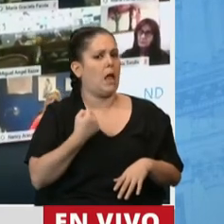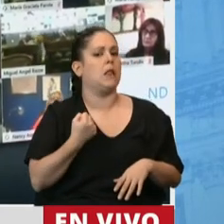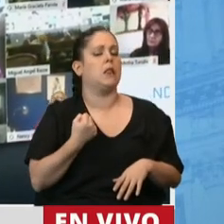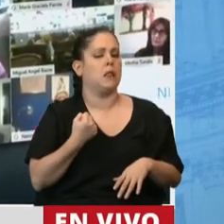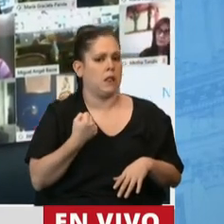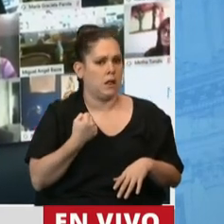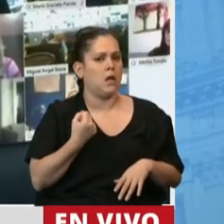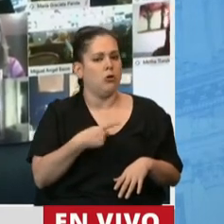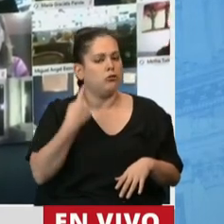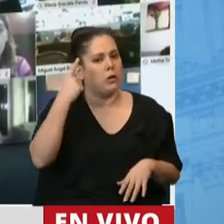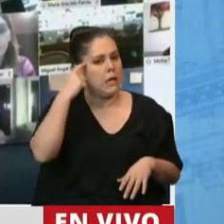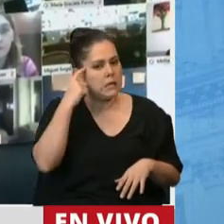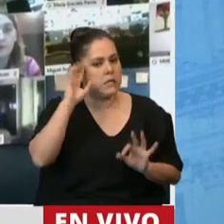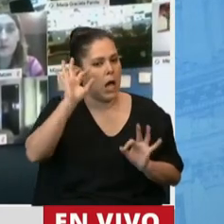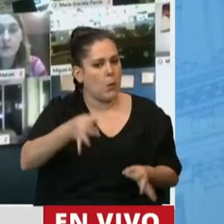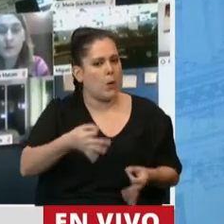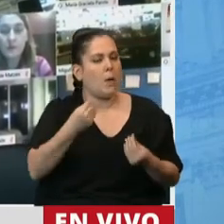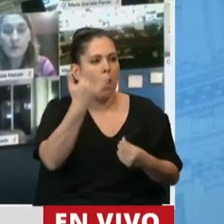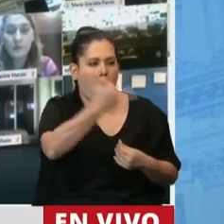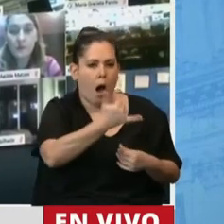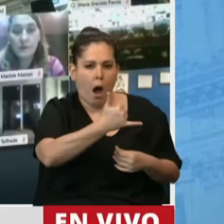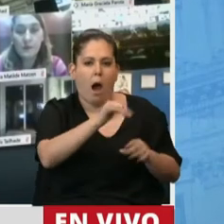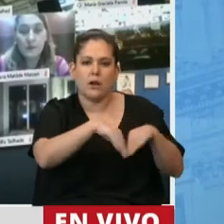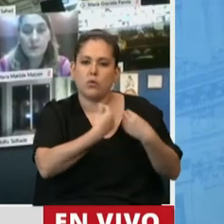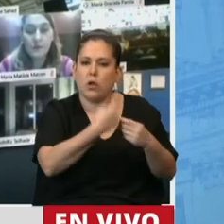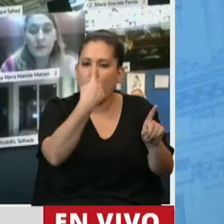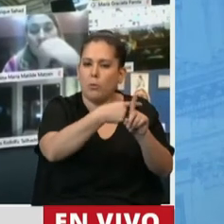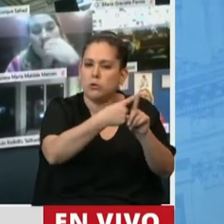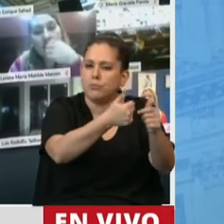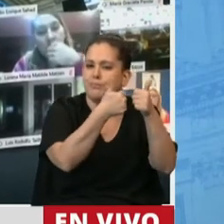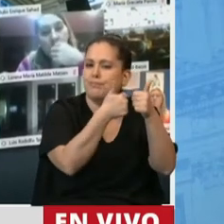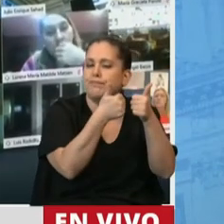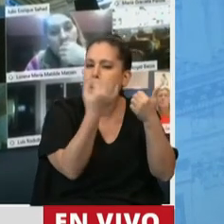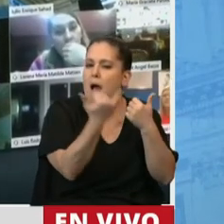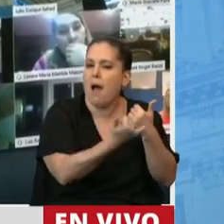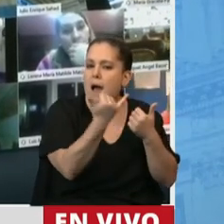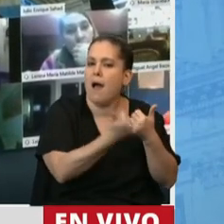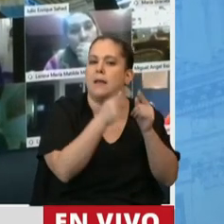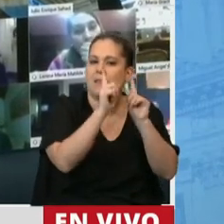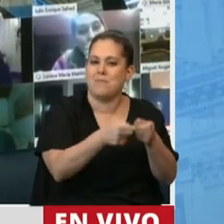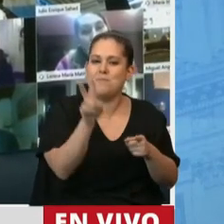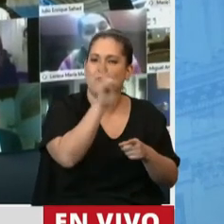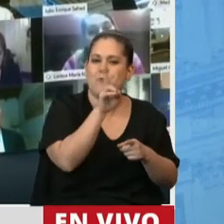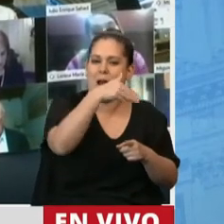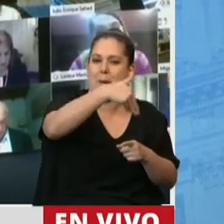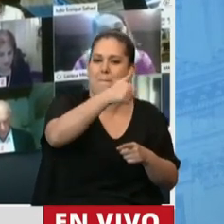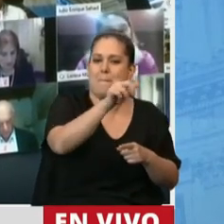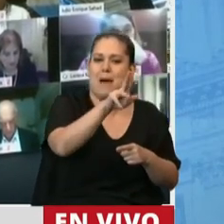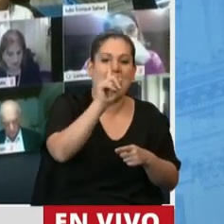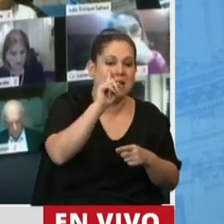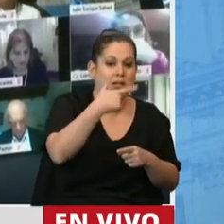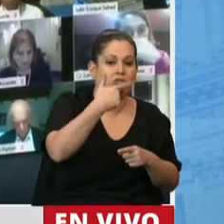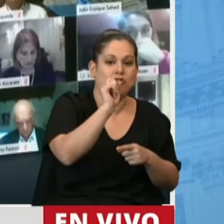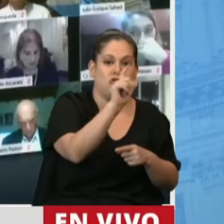veíamos que estaba mostrando resultados, sino también porque nos lo acercó en este caso Marisol que ya se había